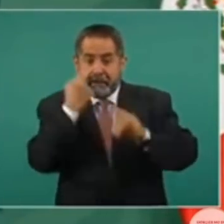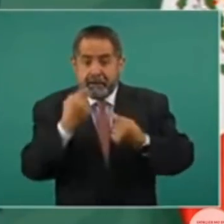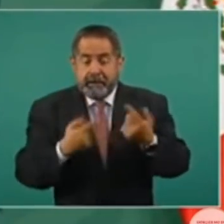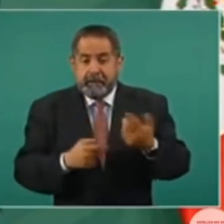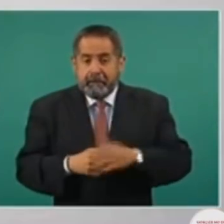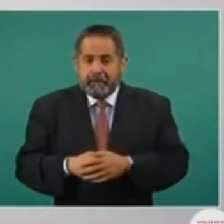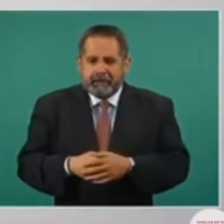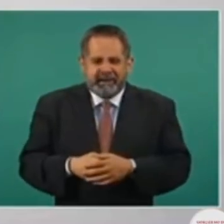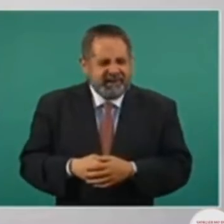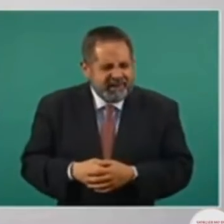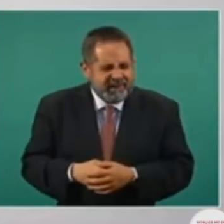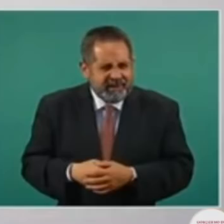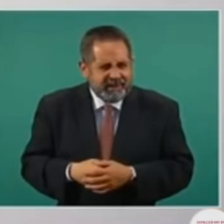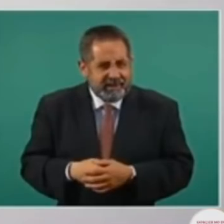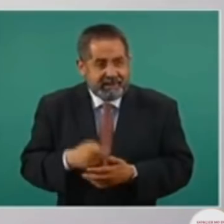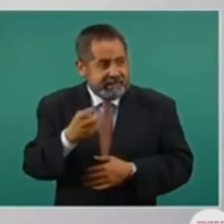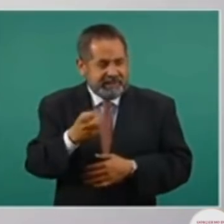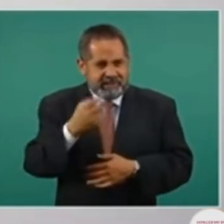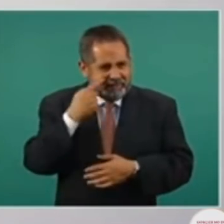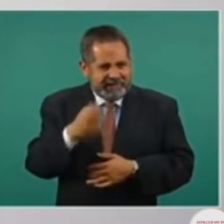Eso está ahí.